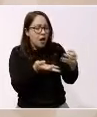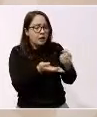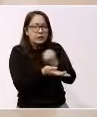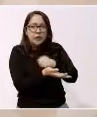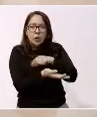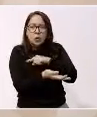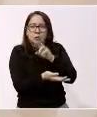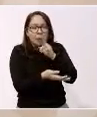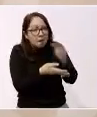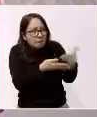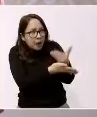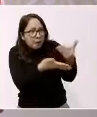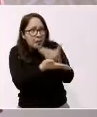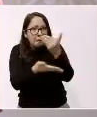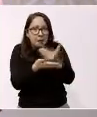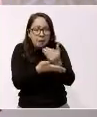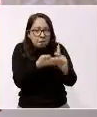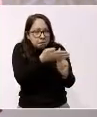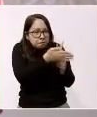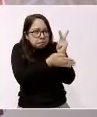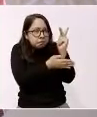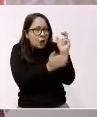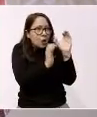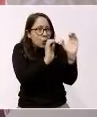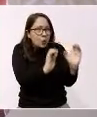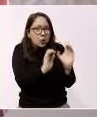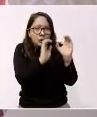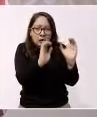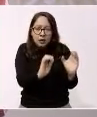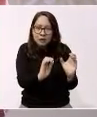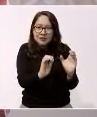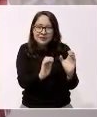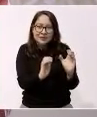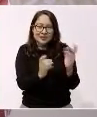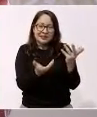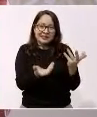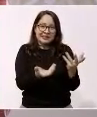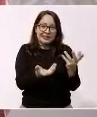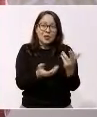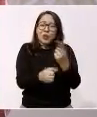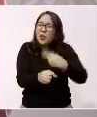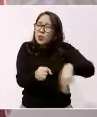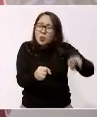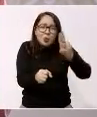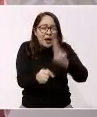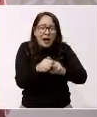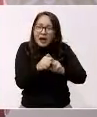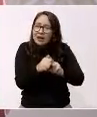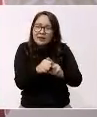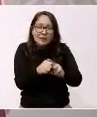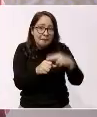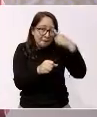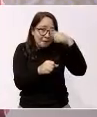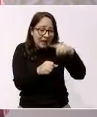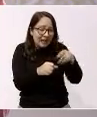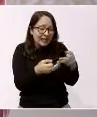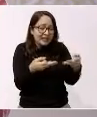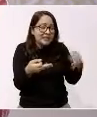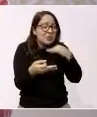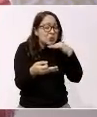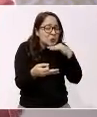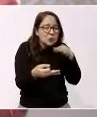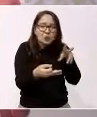buscando también el equilibrio del fertilizante orgánico para no afectar el suelo